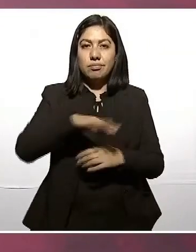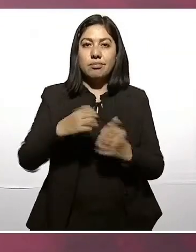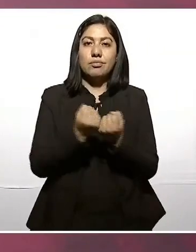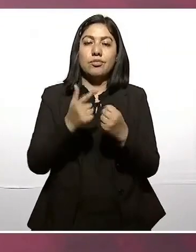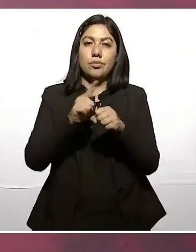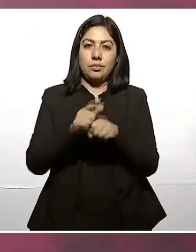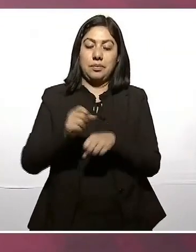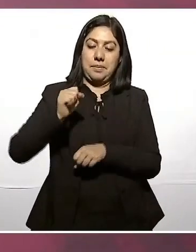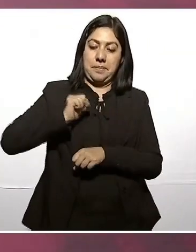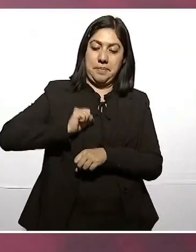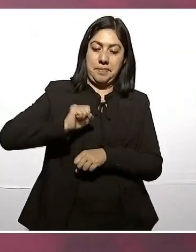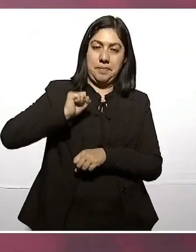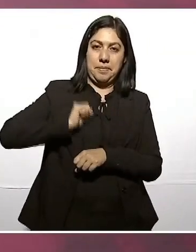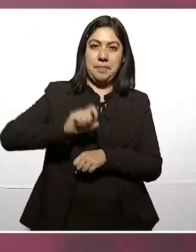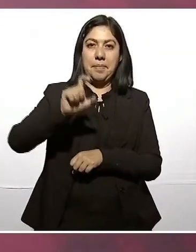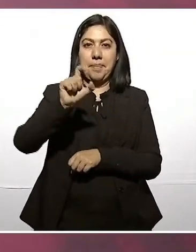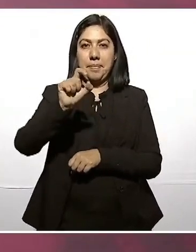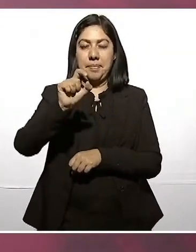XX,